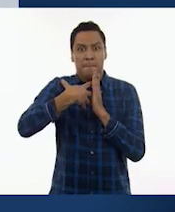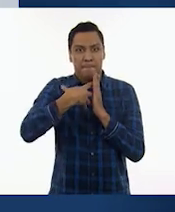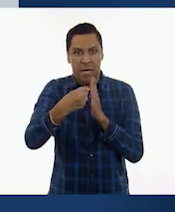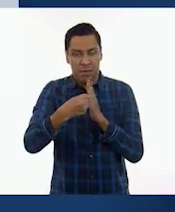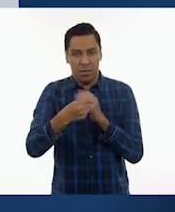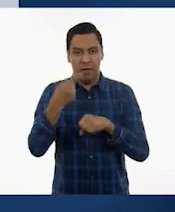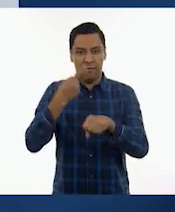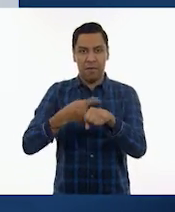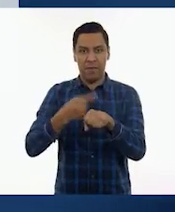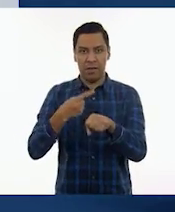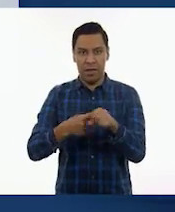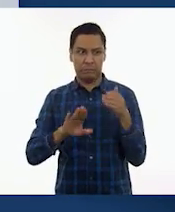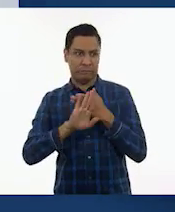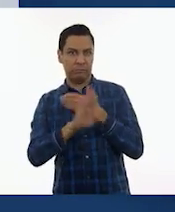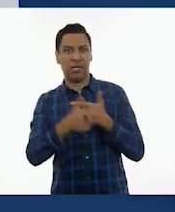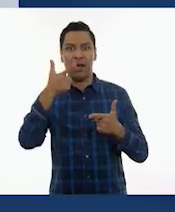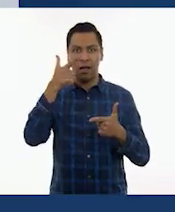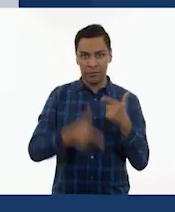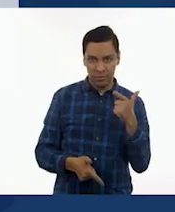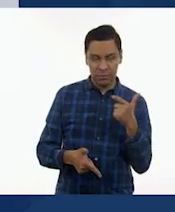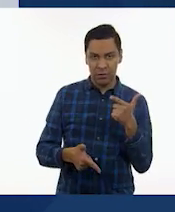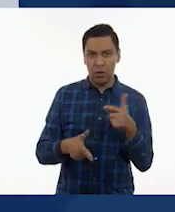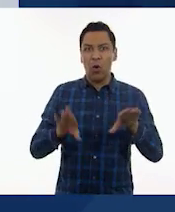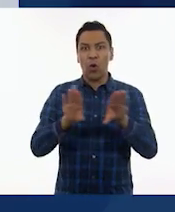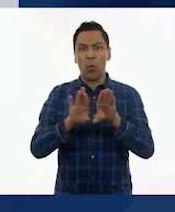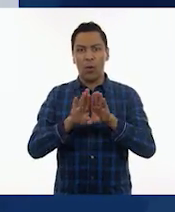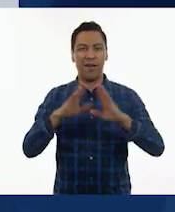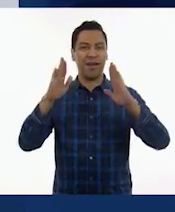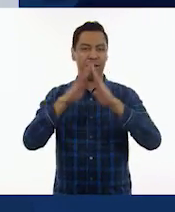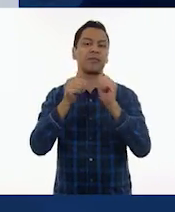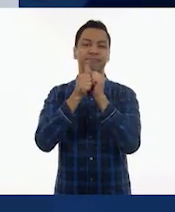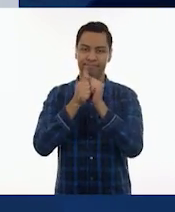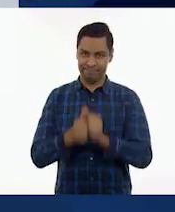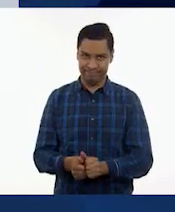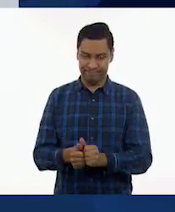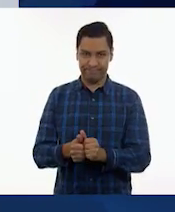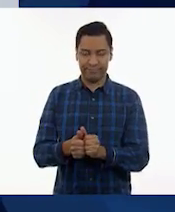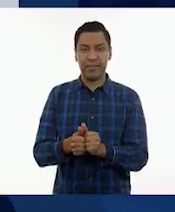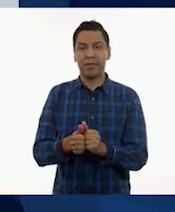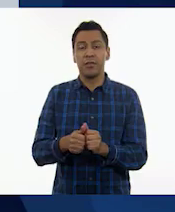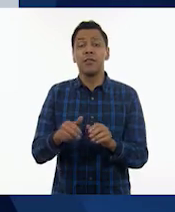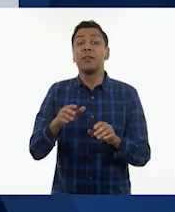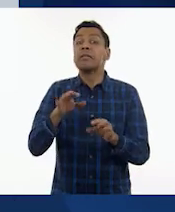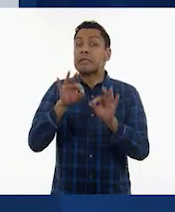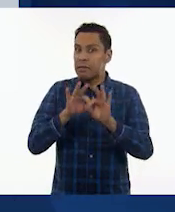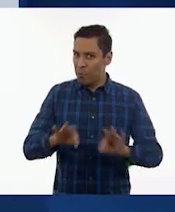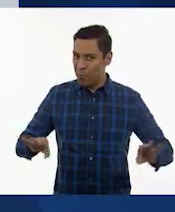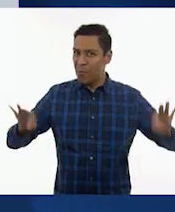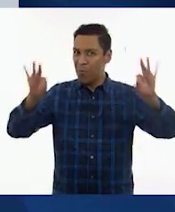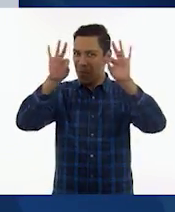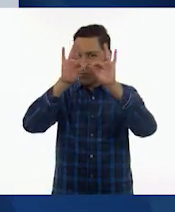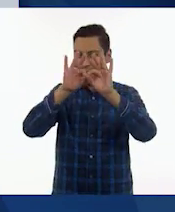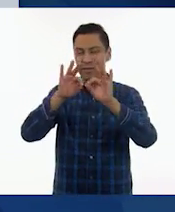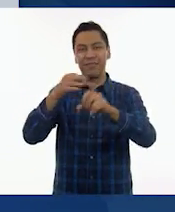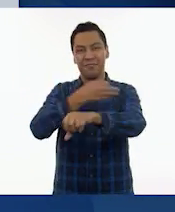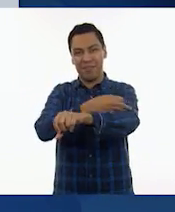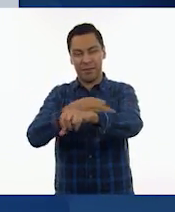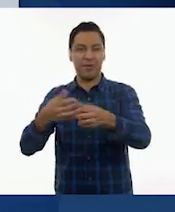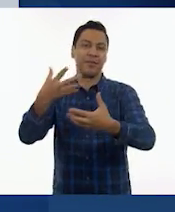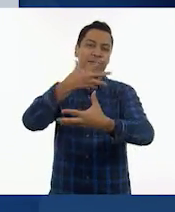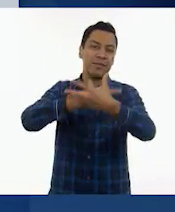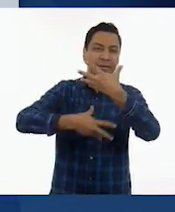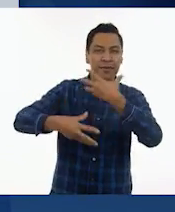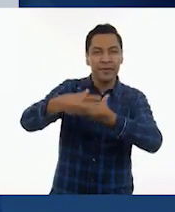Estar en casa es una de ellas, pero además también es un muy buen momento para estar cerca de la familia